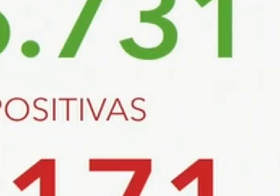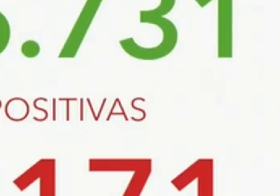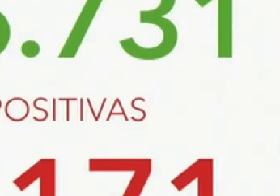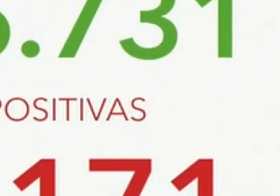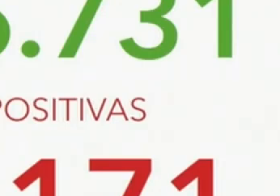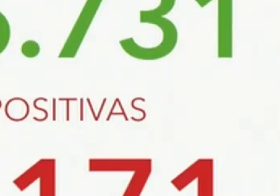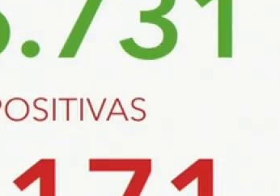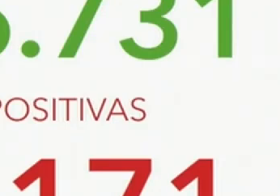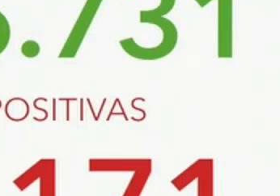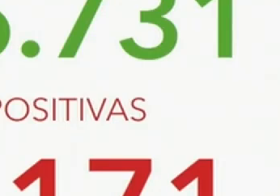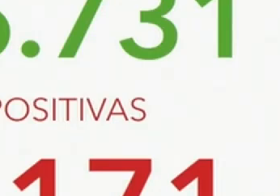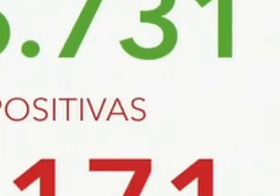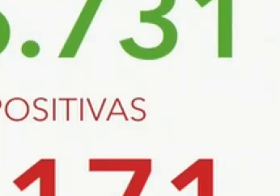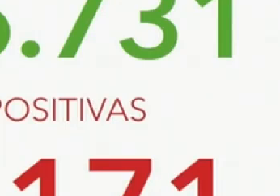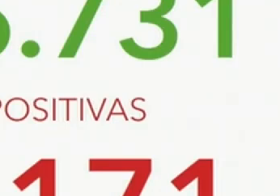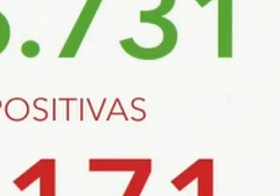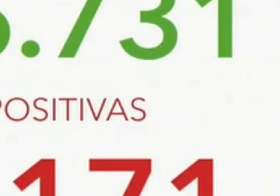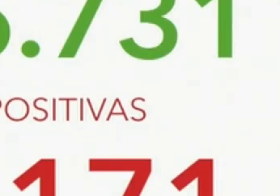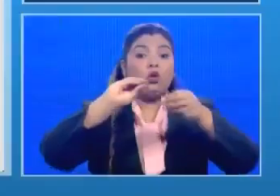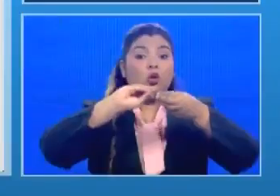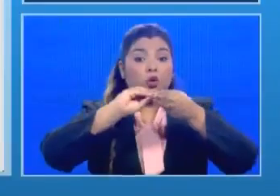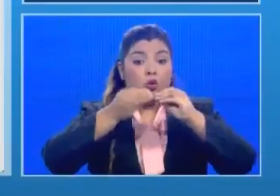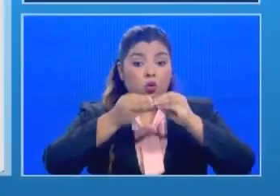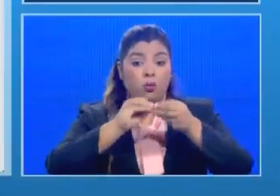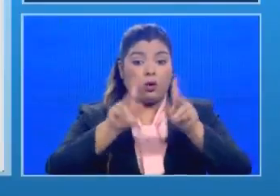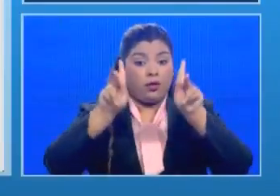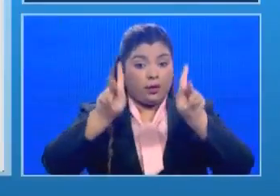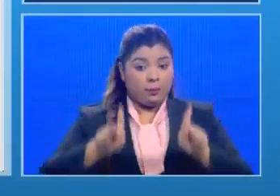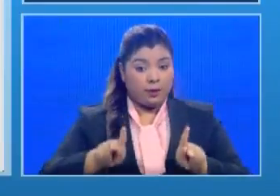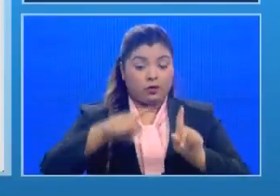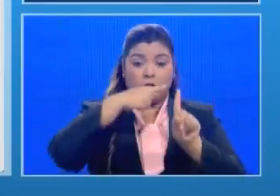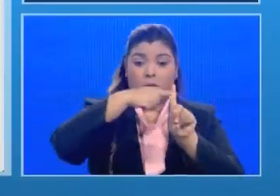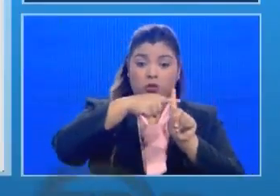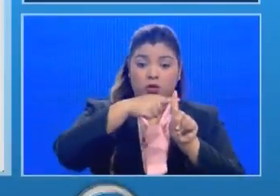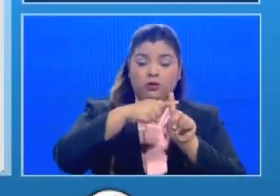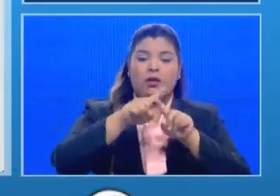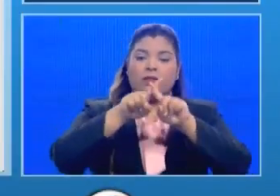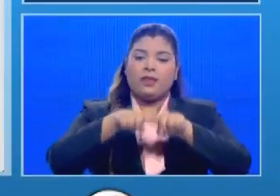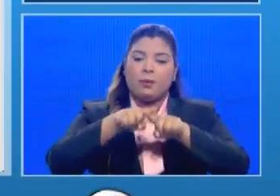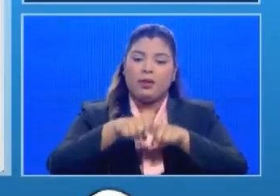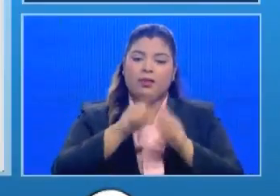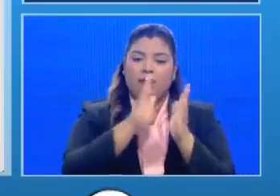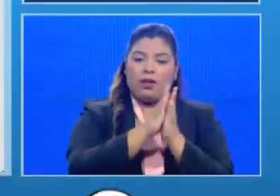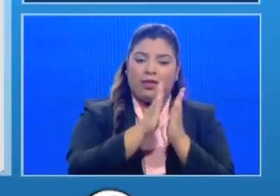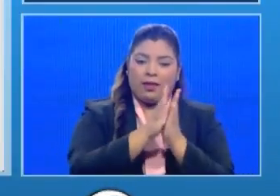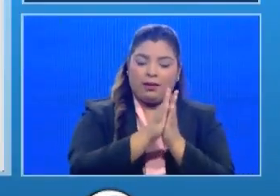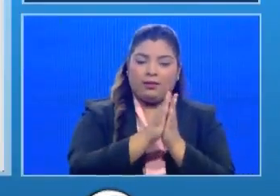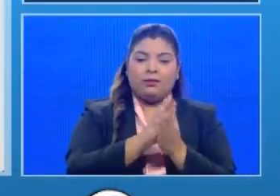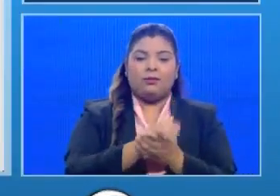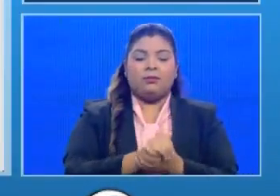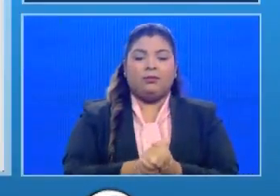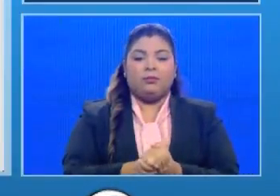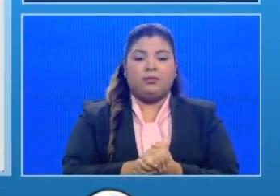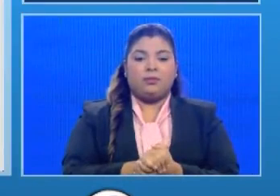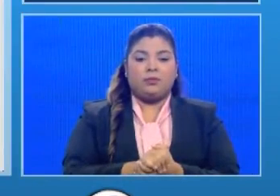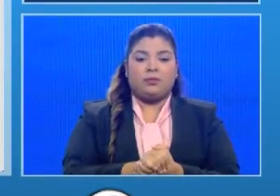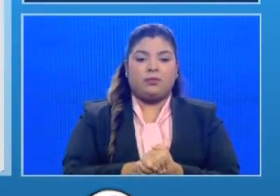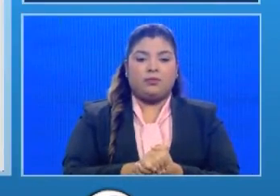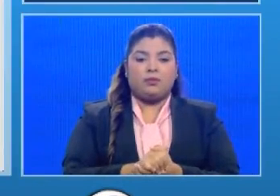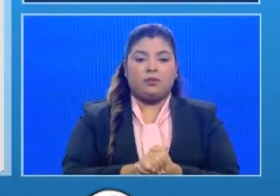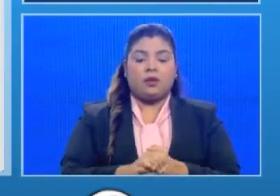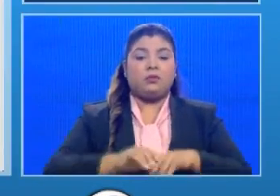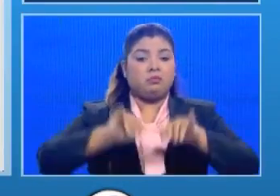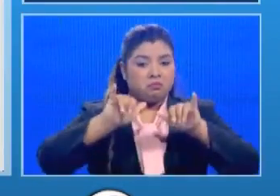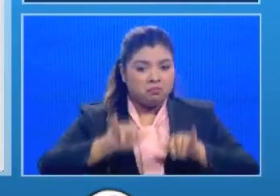En cuanto al número de casos y defunciones según grupo de edad, tenemos que se